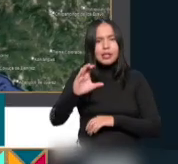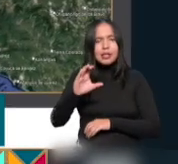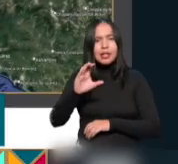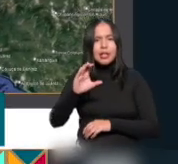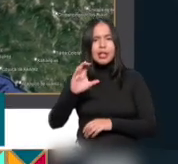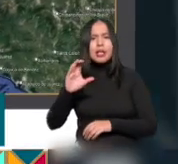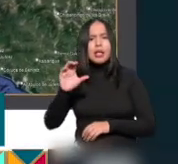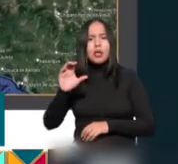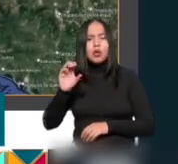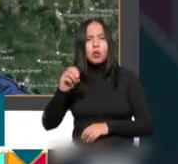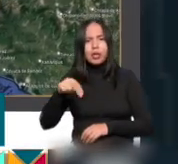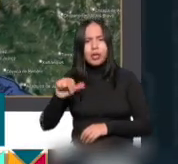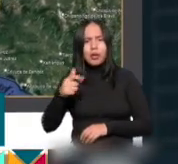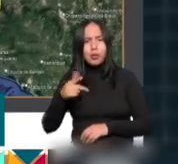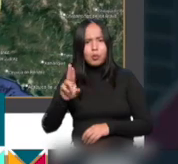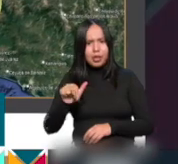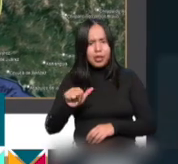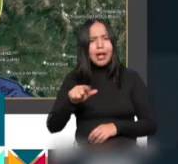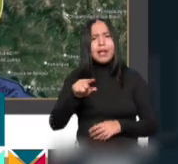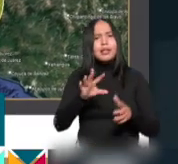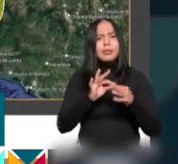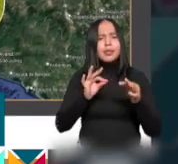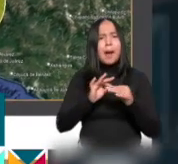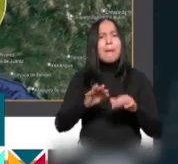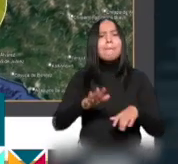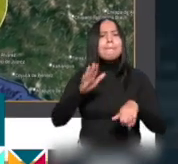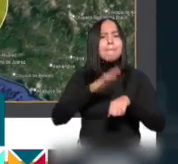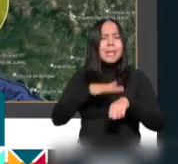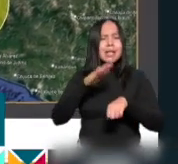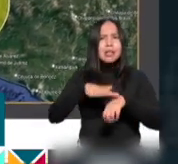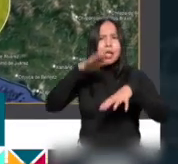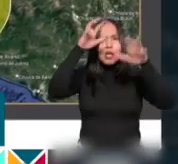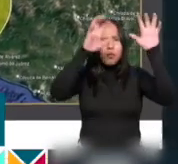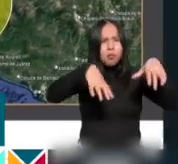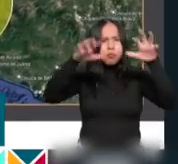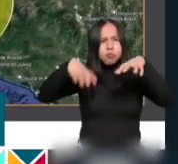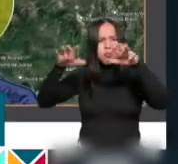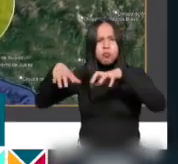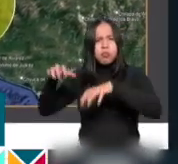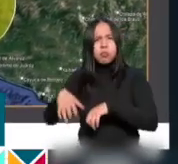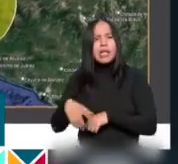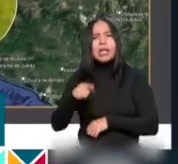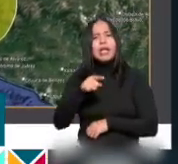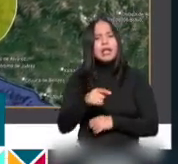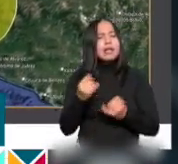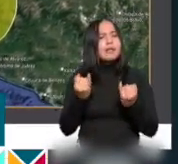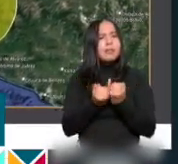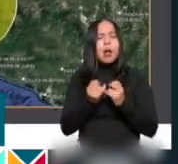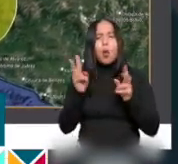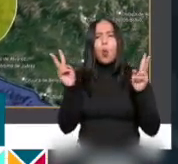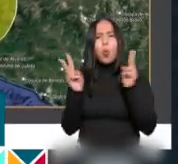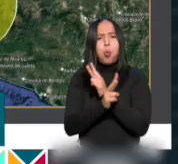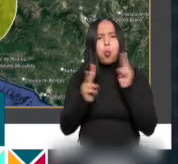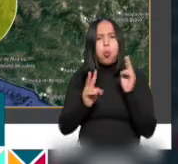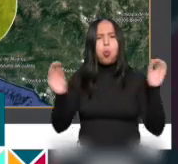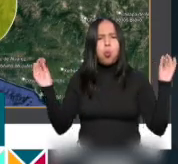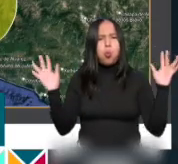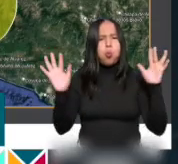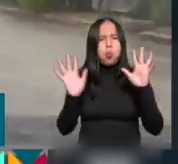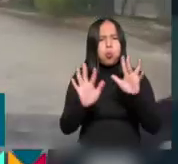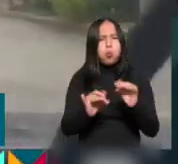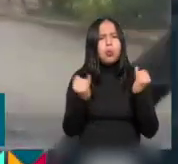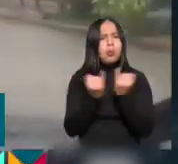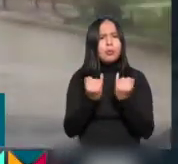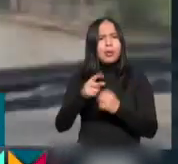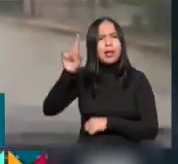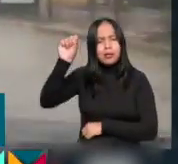Nacional del Agua, durante las próximas horas continuará produciendo lluvias intensas a puntuales extraordinarias, vientos fuertes y oleaje elevado en el